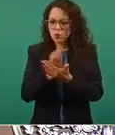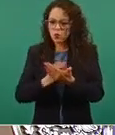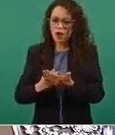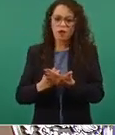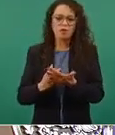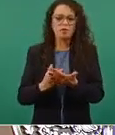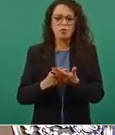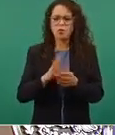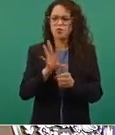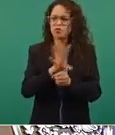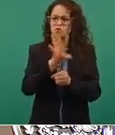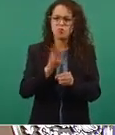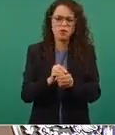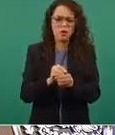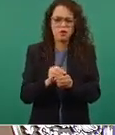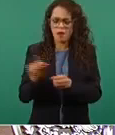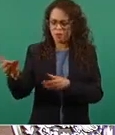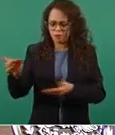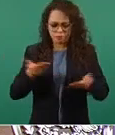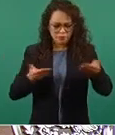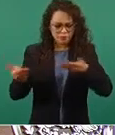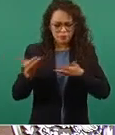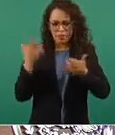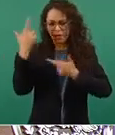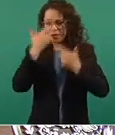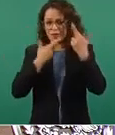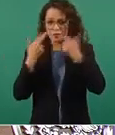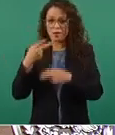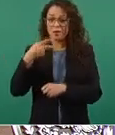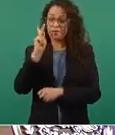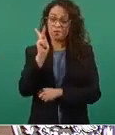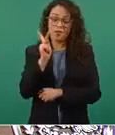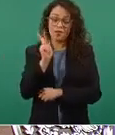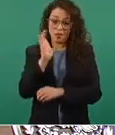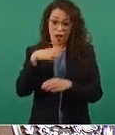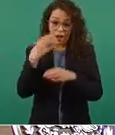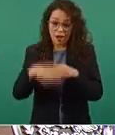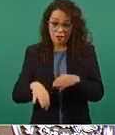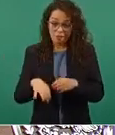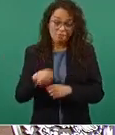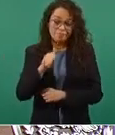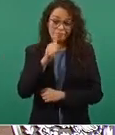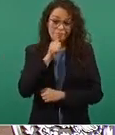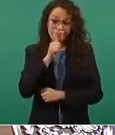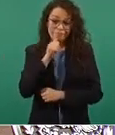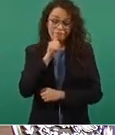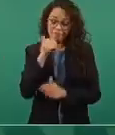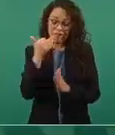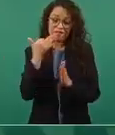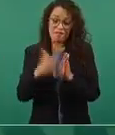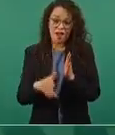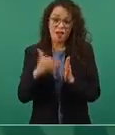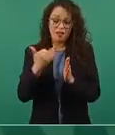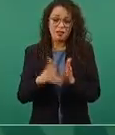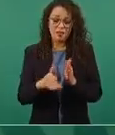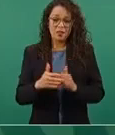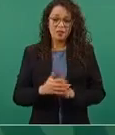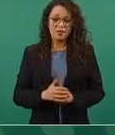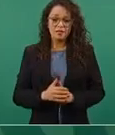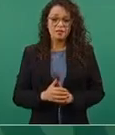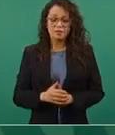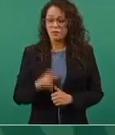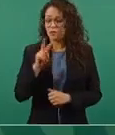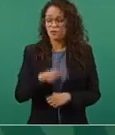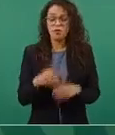pero todavía no terminamos, porque fue